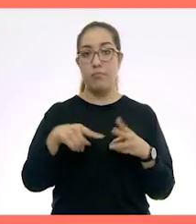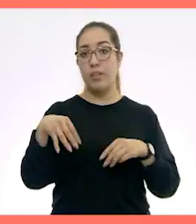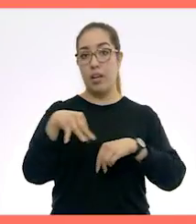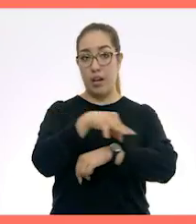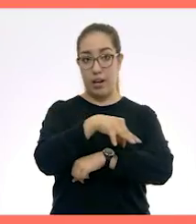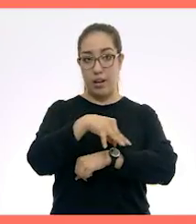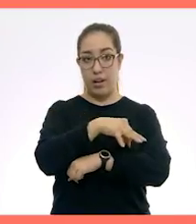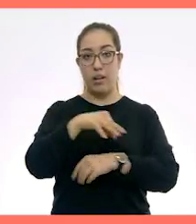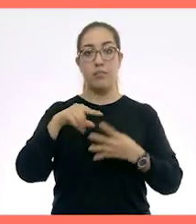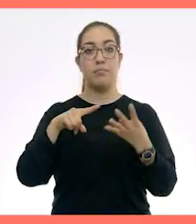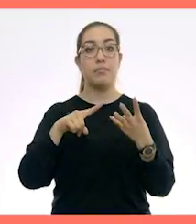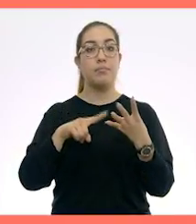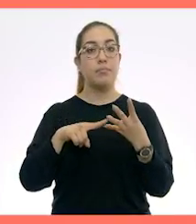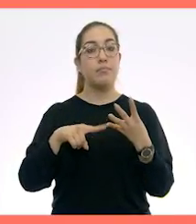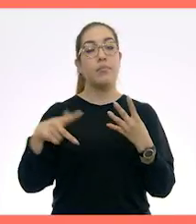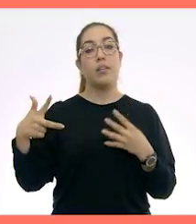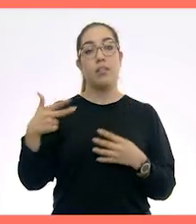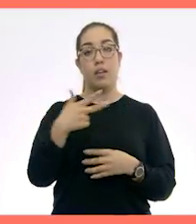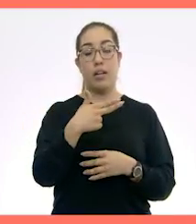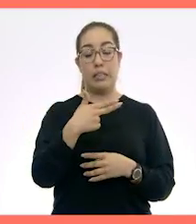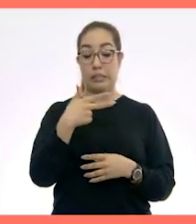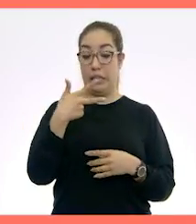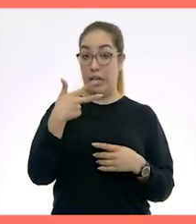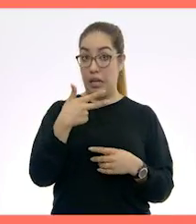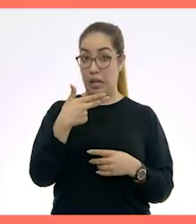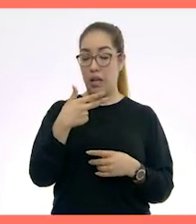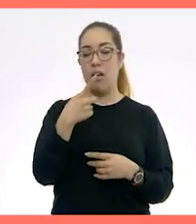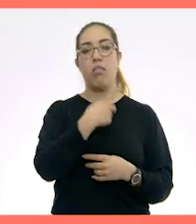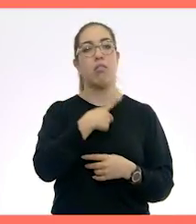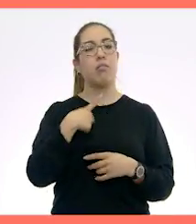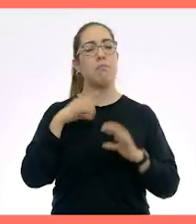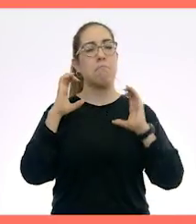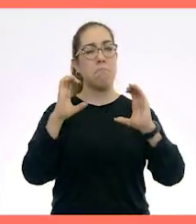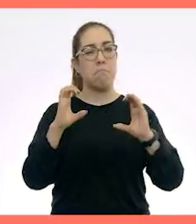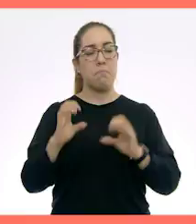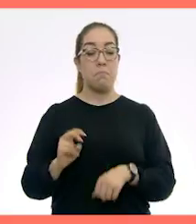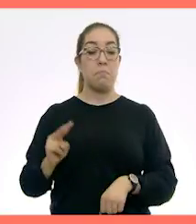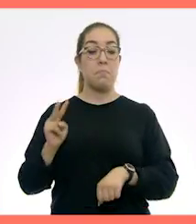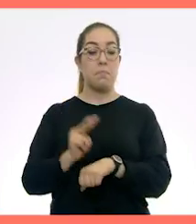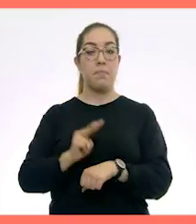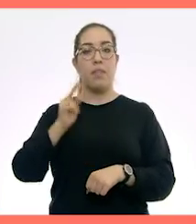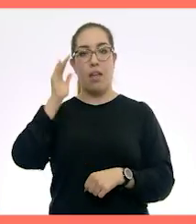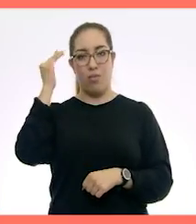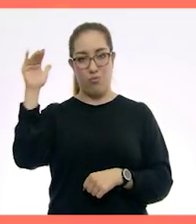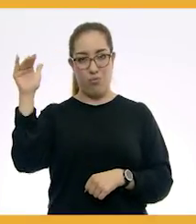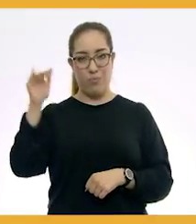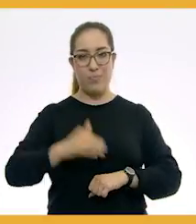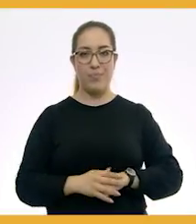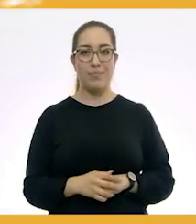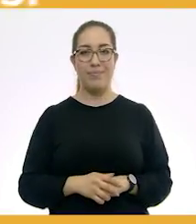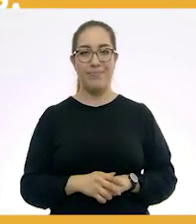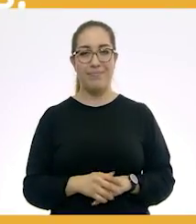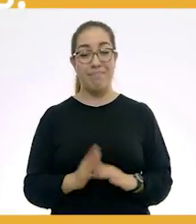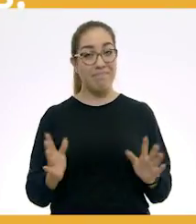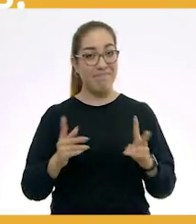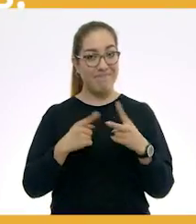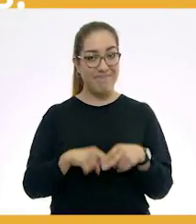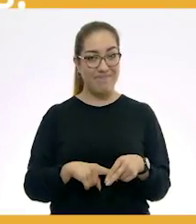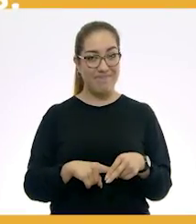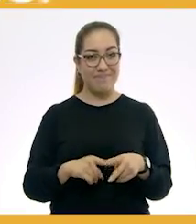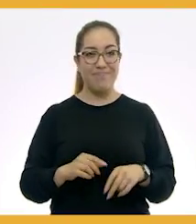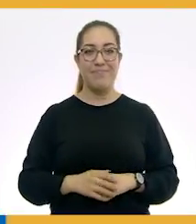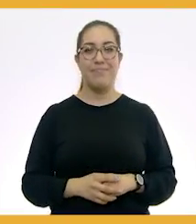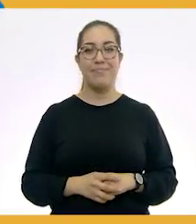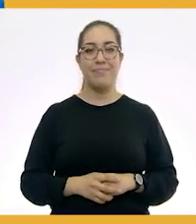y tijeras. Recuerda que la manipulación de estas debe estar supervisada por un adulto. ¡Empecemos!